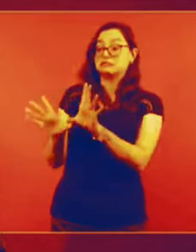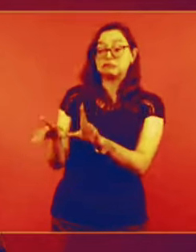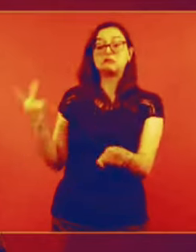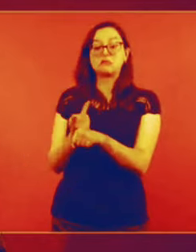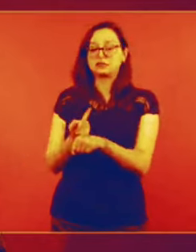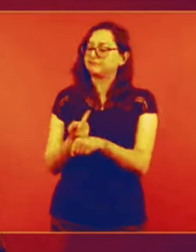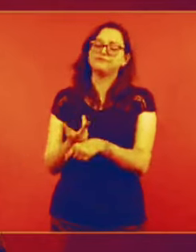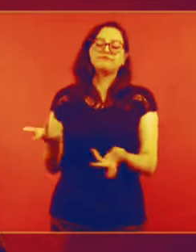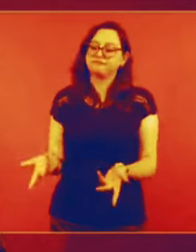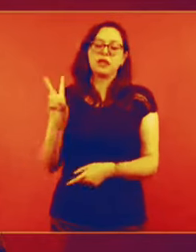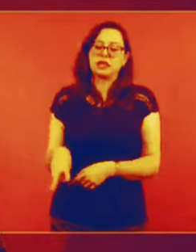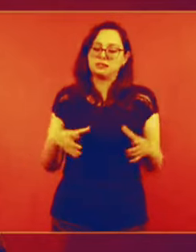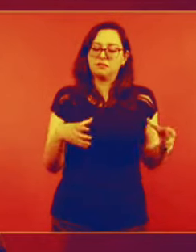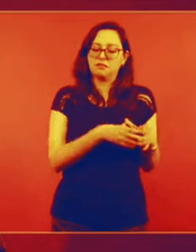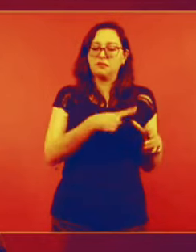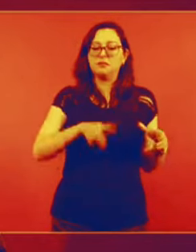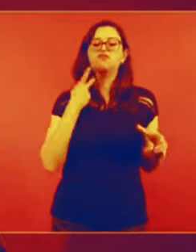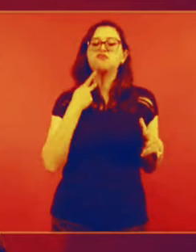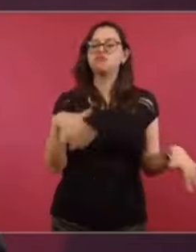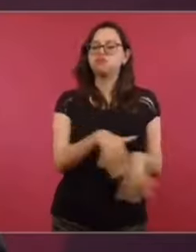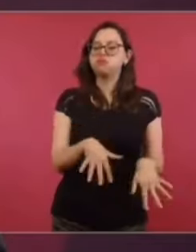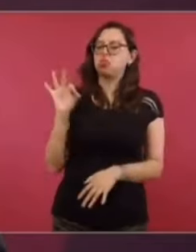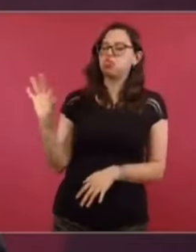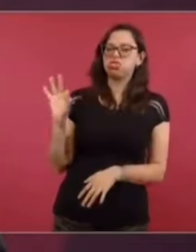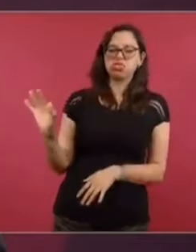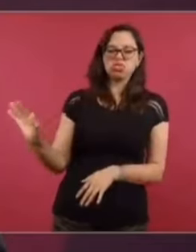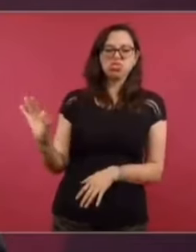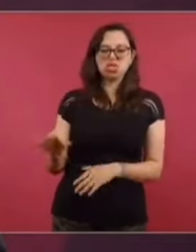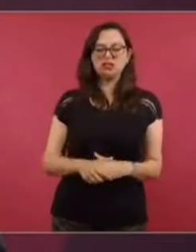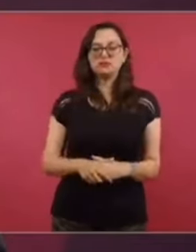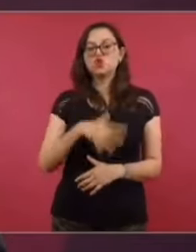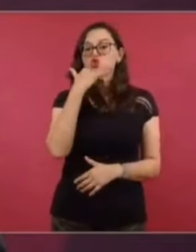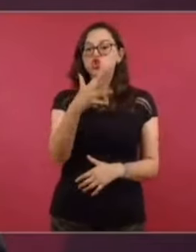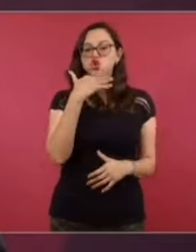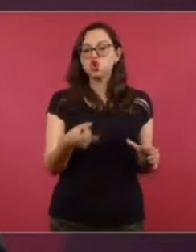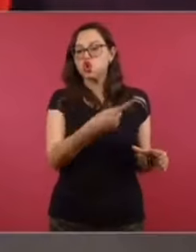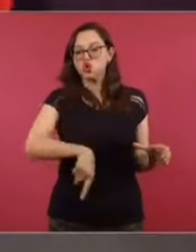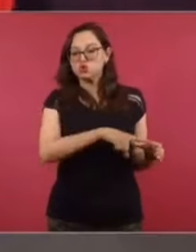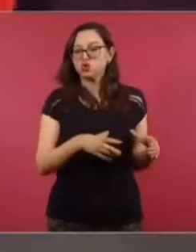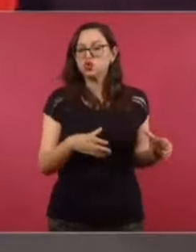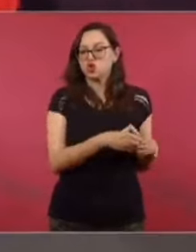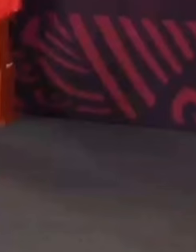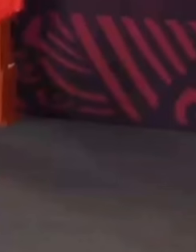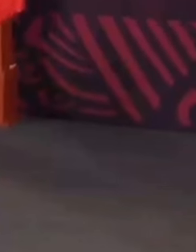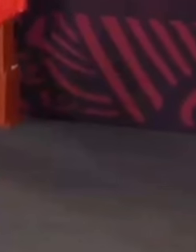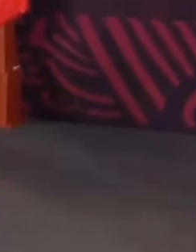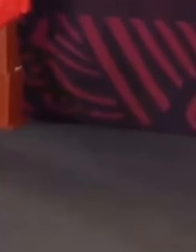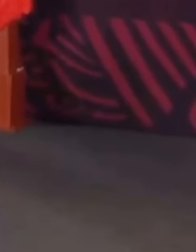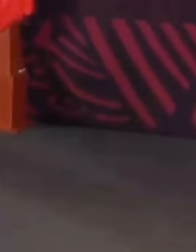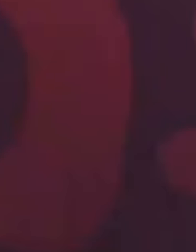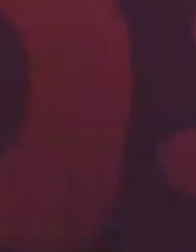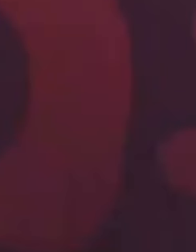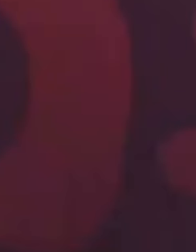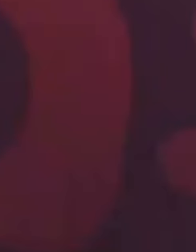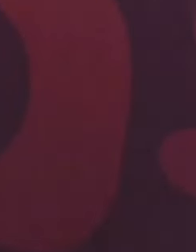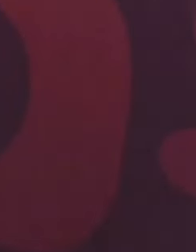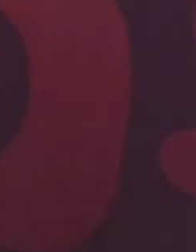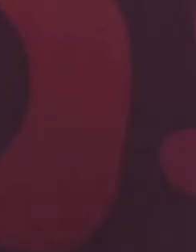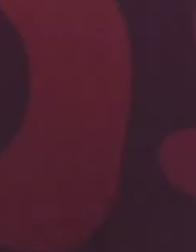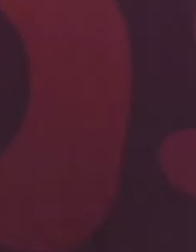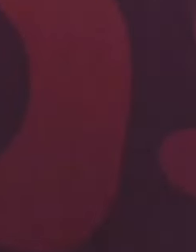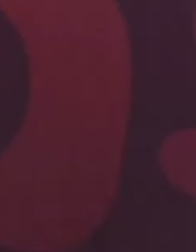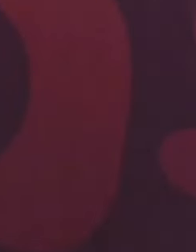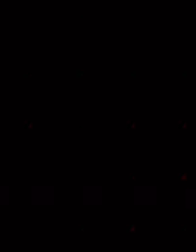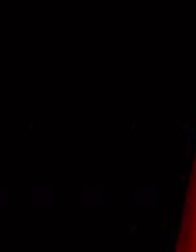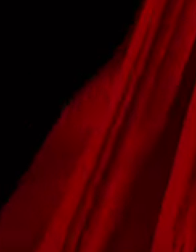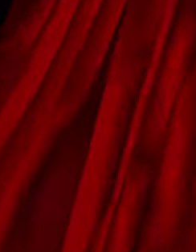es una manipulación con propósitos politiqueros. Son los corruptos los que están detrás. Más claro, ya no porque no me